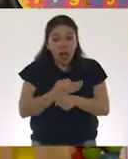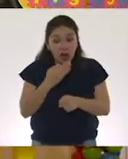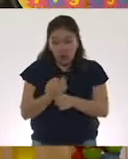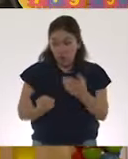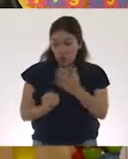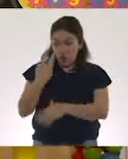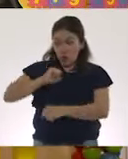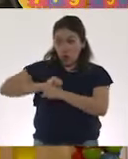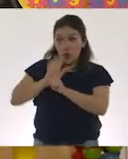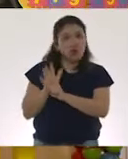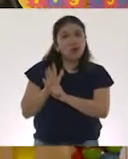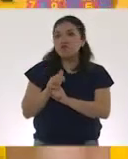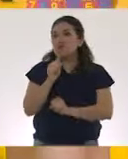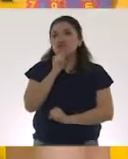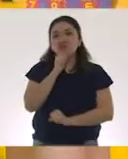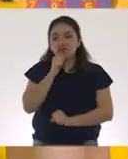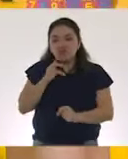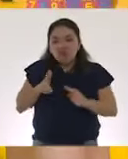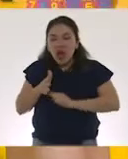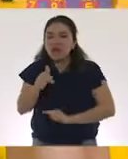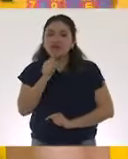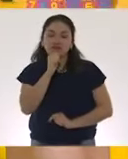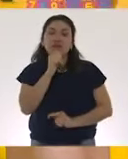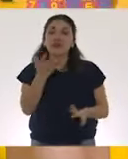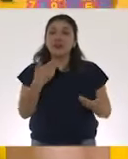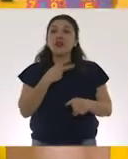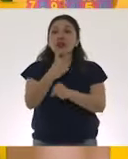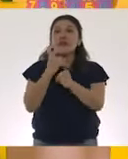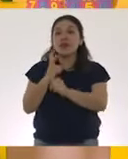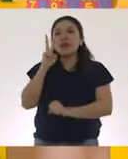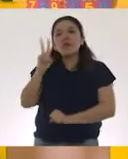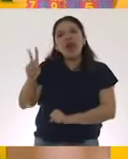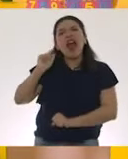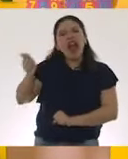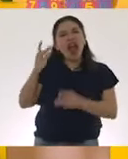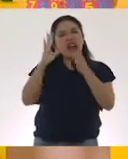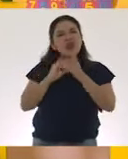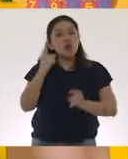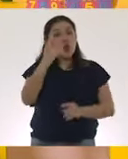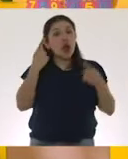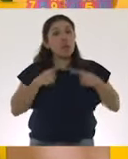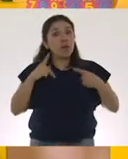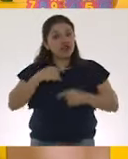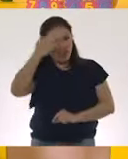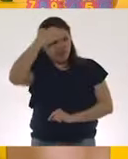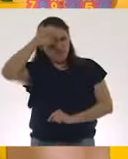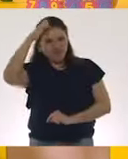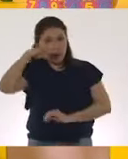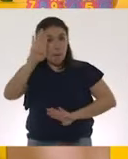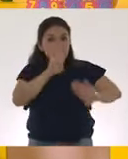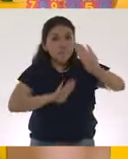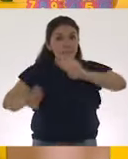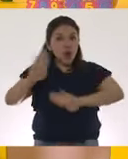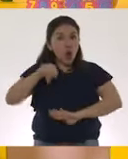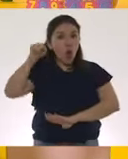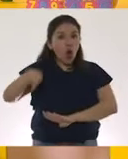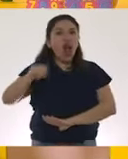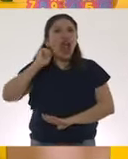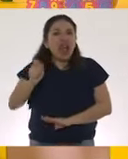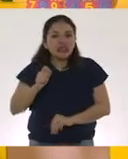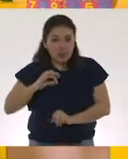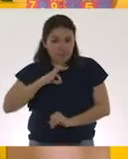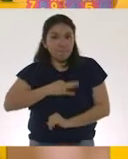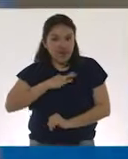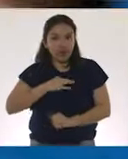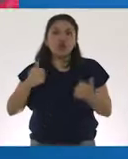nuevo coronavirus, no influye. Los invito a ver lo que nos cuenta un experto biólogo en torno al virus